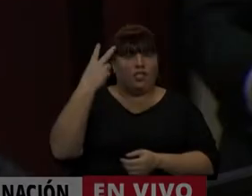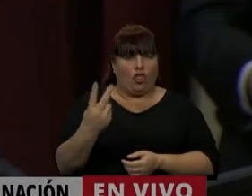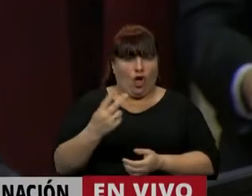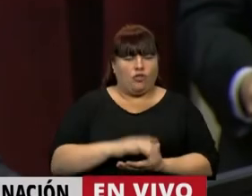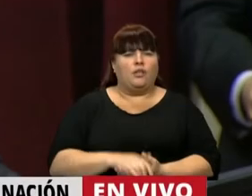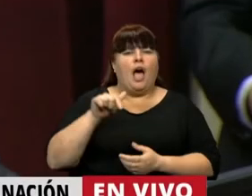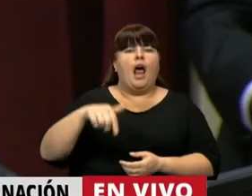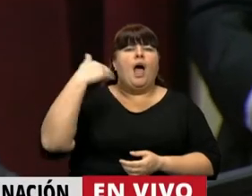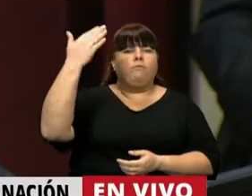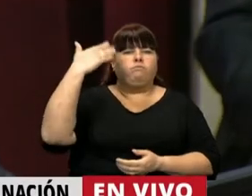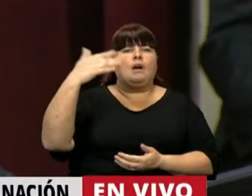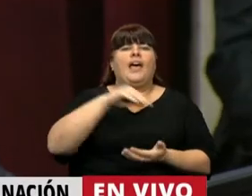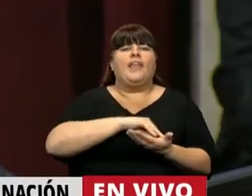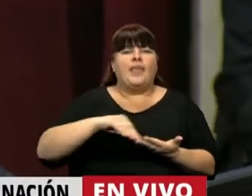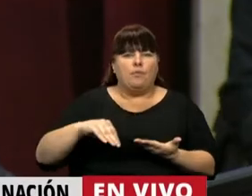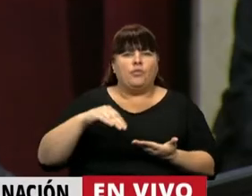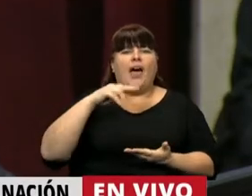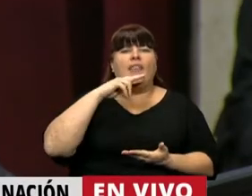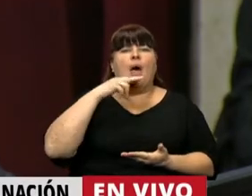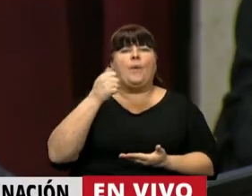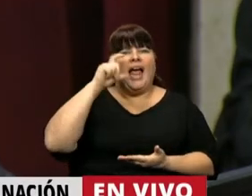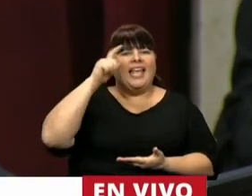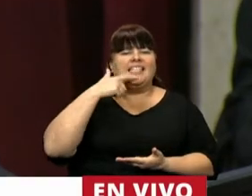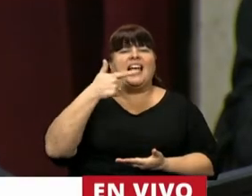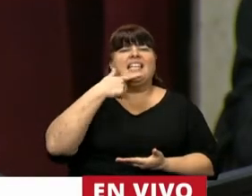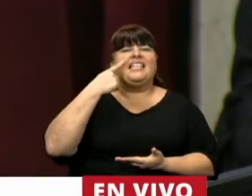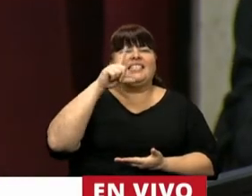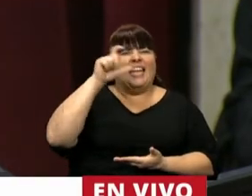Tiene la palabra la diputada Vanessa Siley.